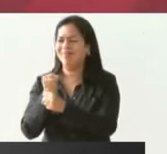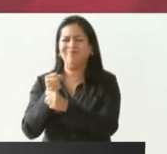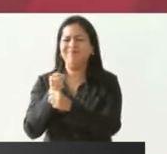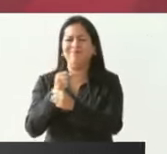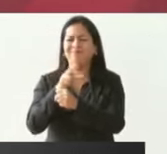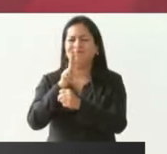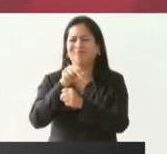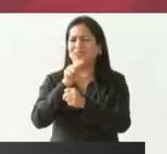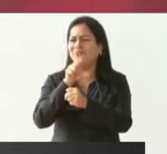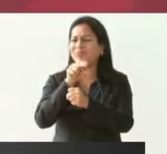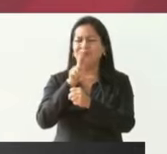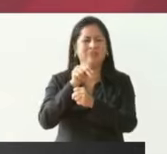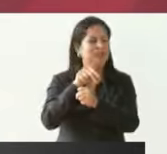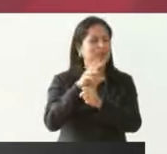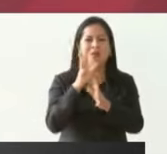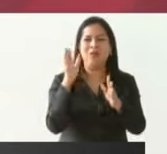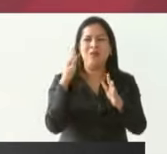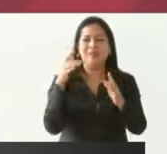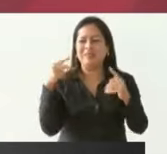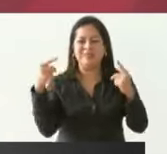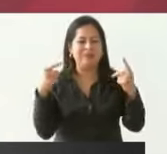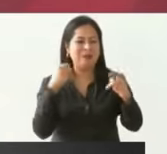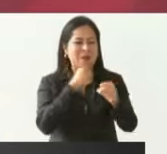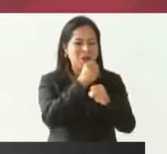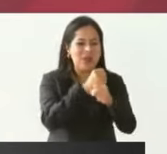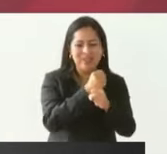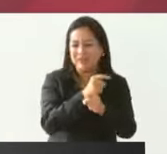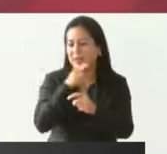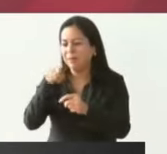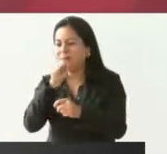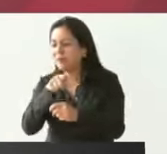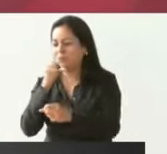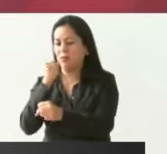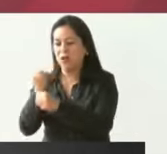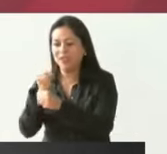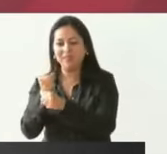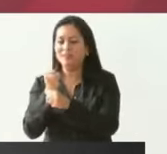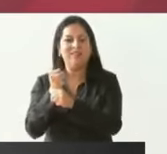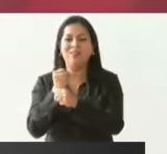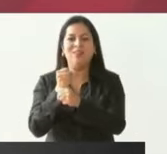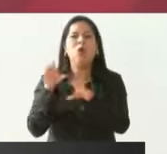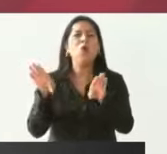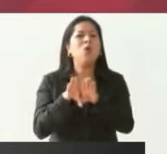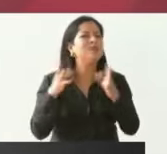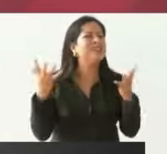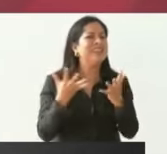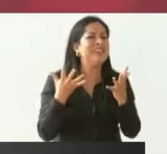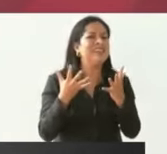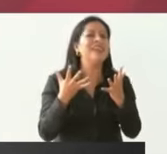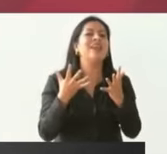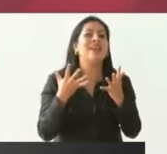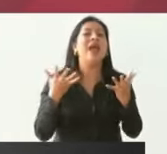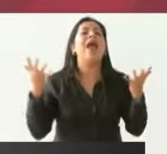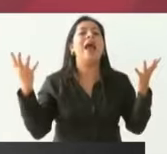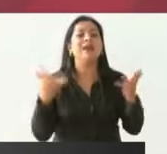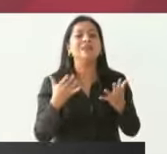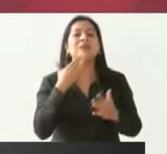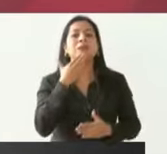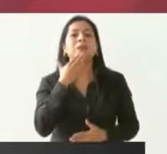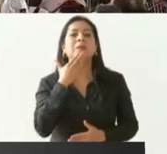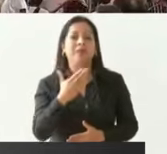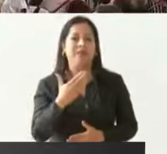el mal no se puede enfrentar con el mal el mal se enfrenta haciendo el bien